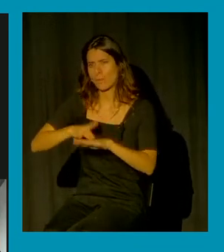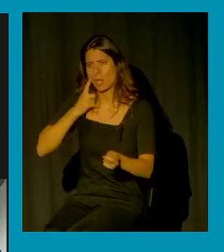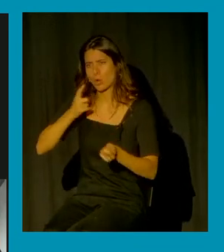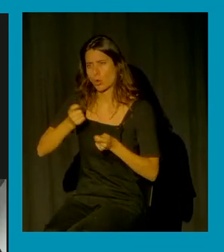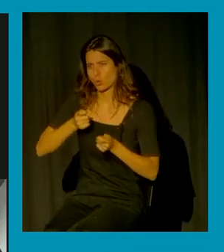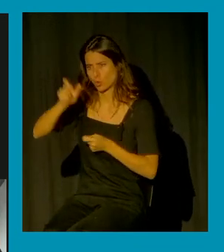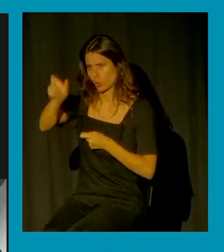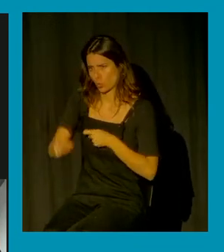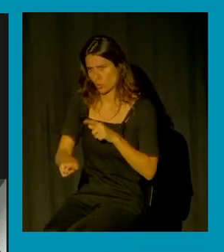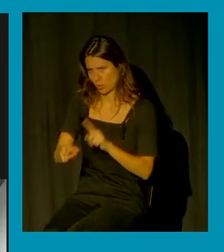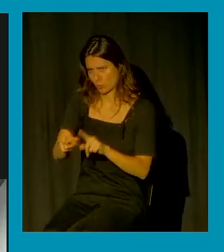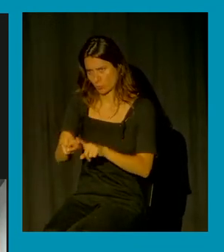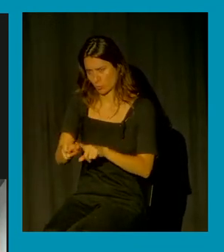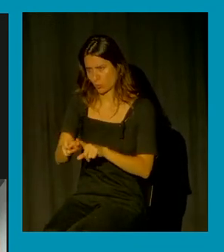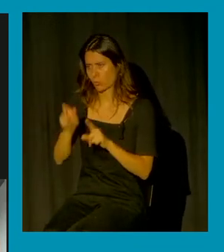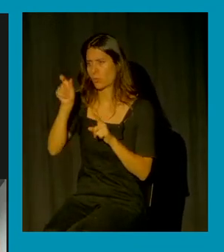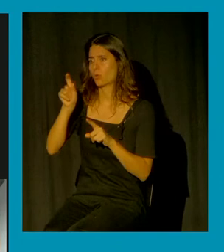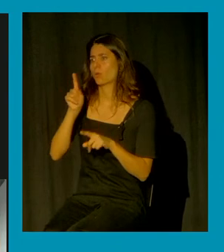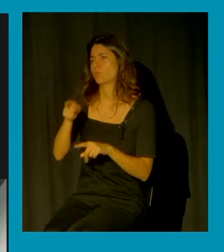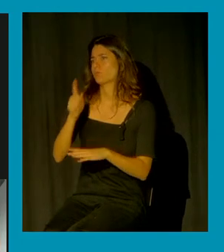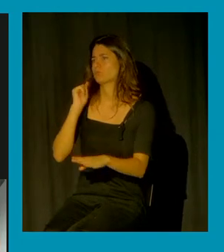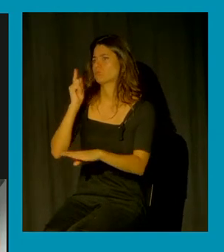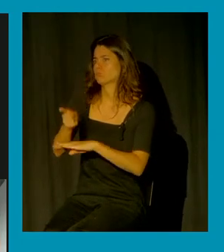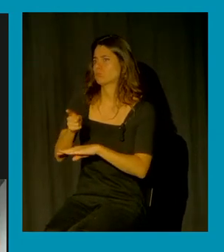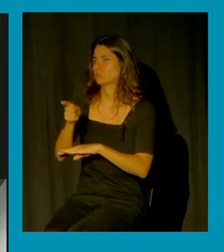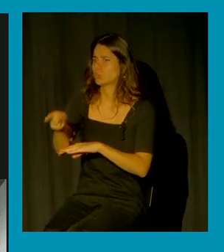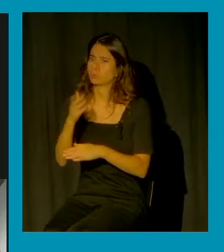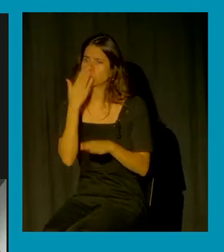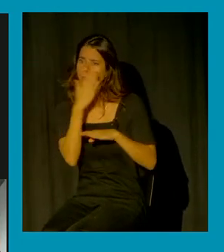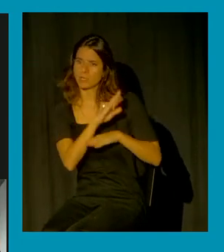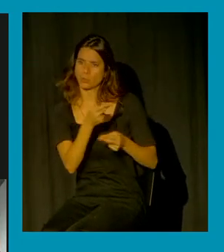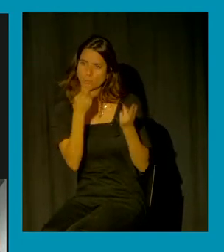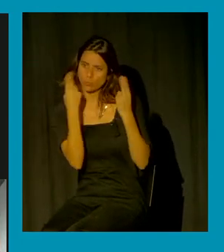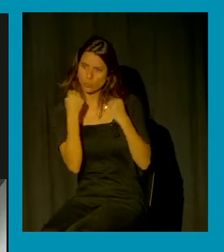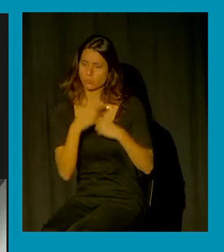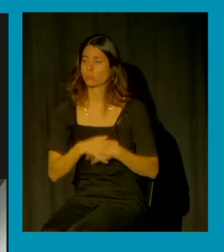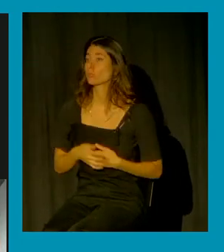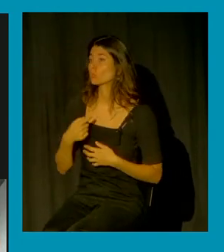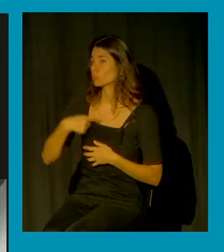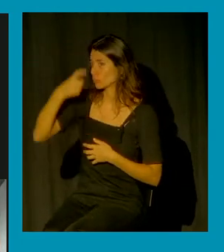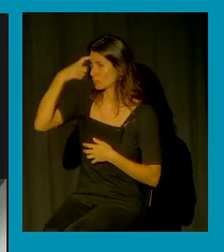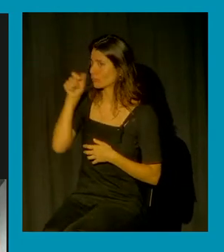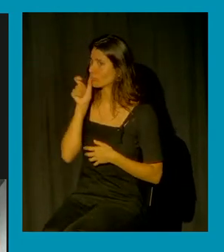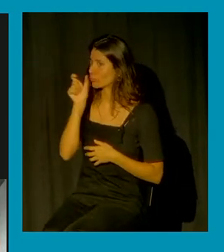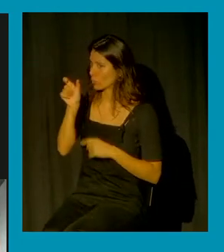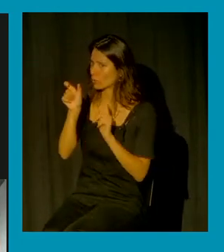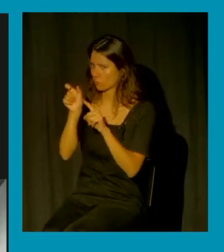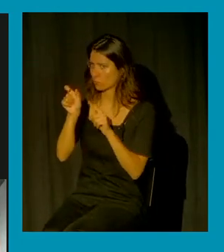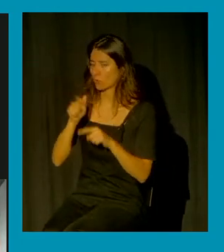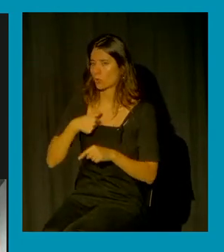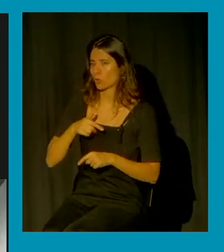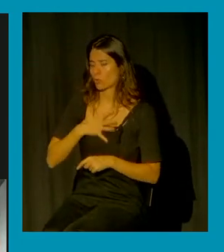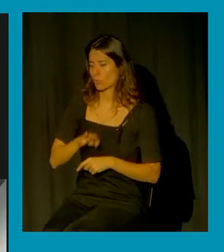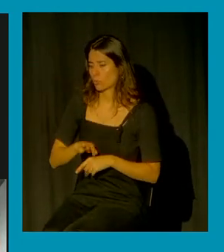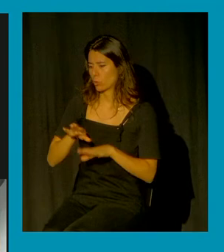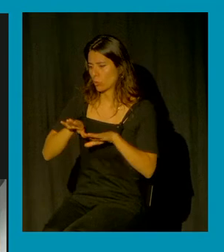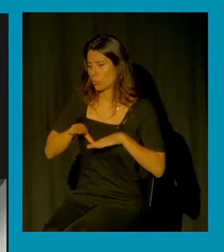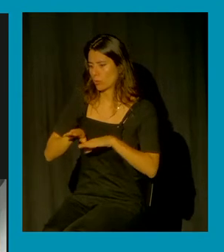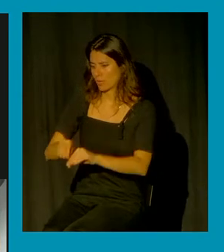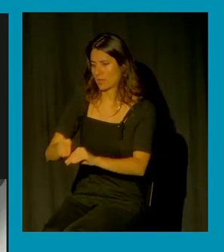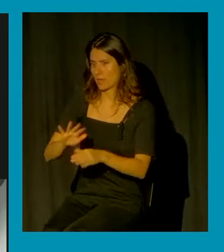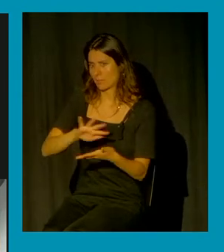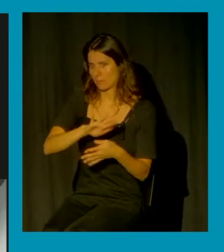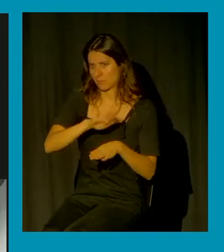lo someten a una relación de utilidad docilidad a mí este concepto me parecía que lo podía articular lo podía coger y